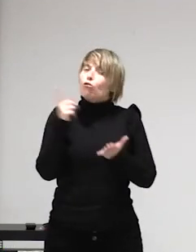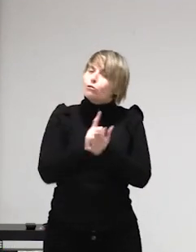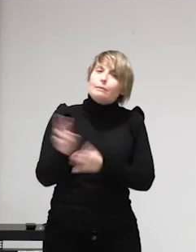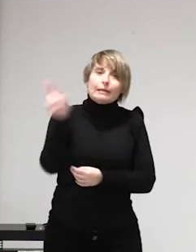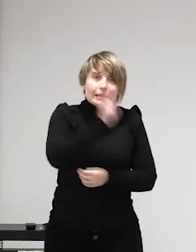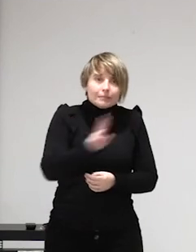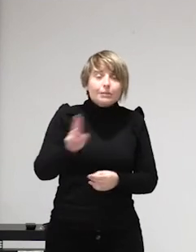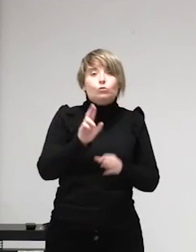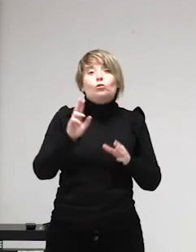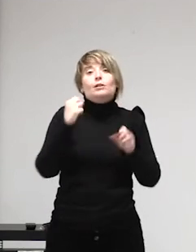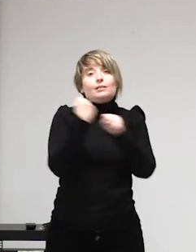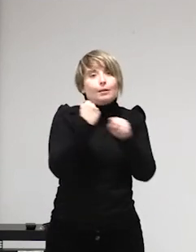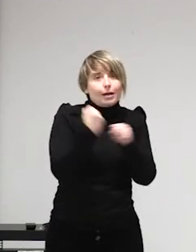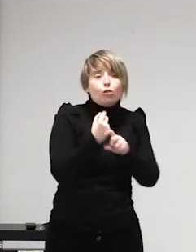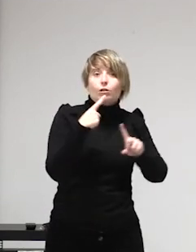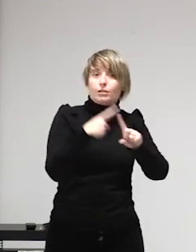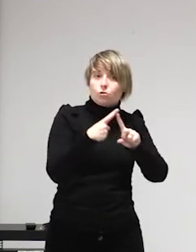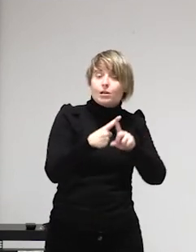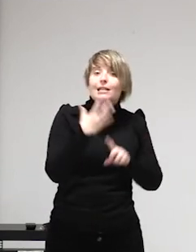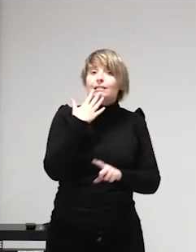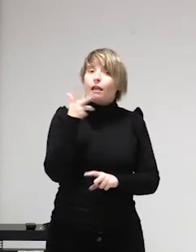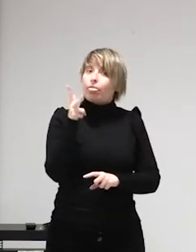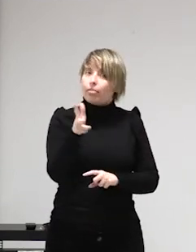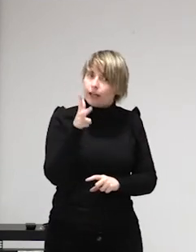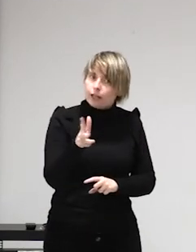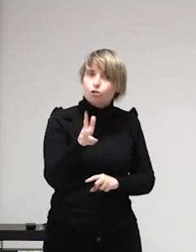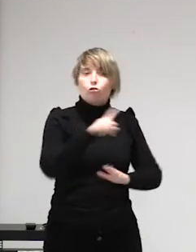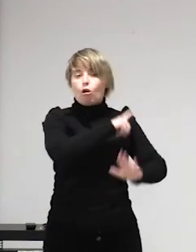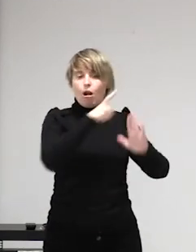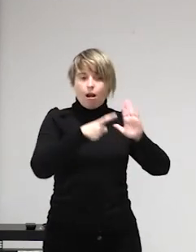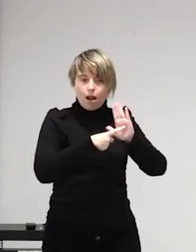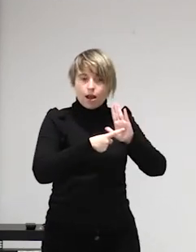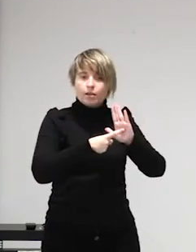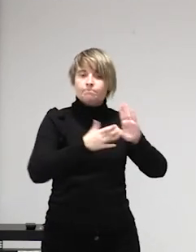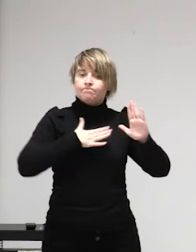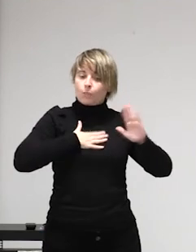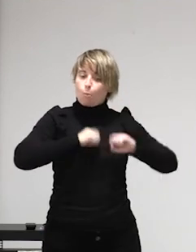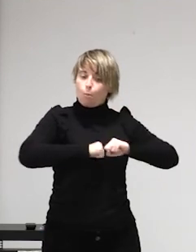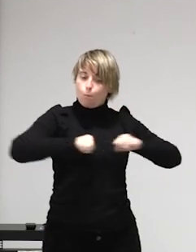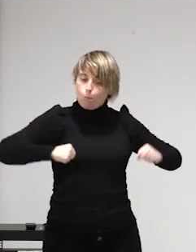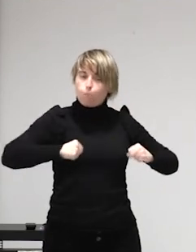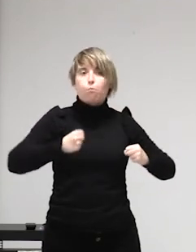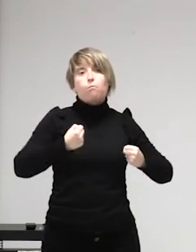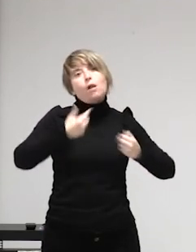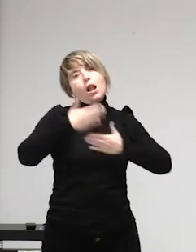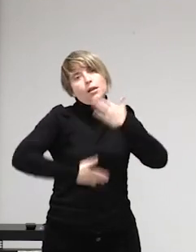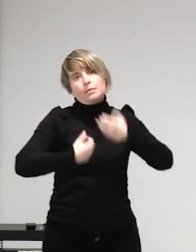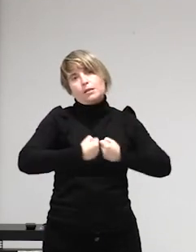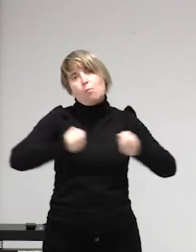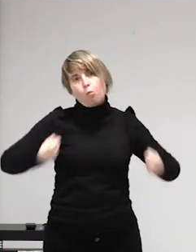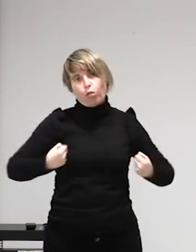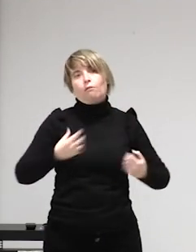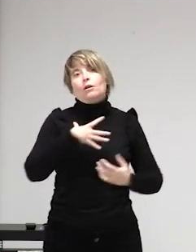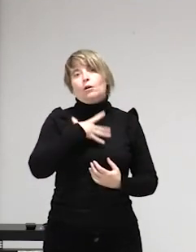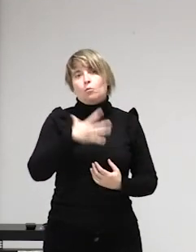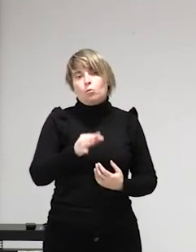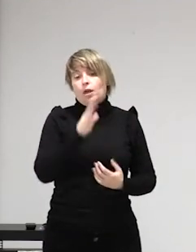laboral consta que han estado ejerciendo la prostitución ¿de acuerdo? y para desestigmatizar a las trabajadoras sexuales yo creo que aún nos queda un